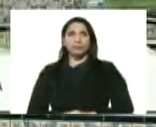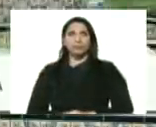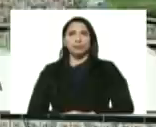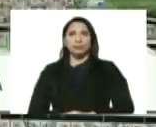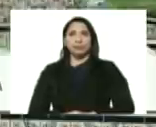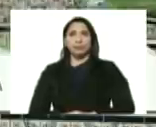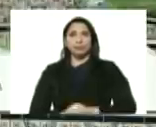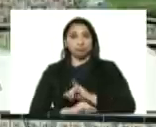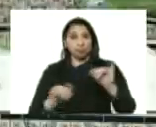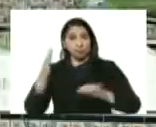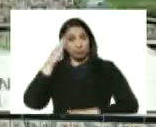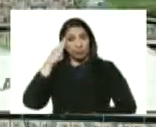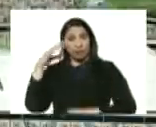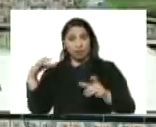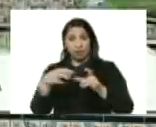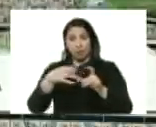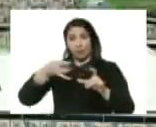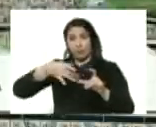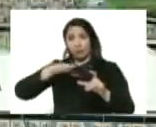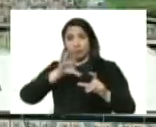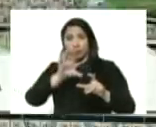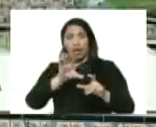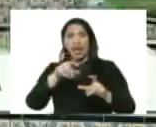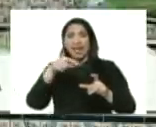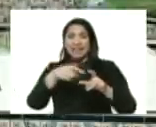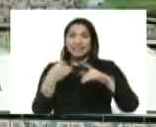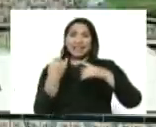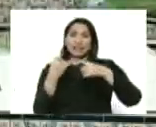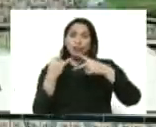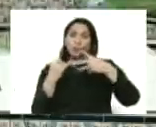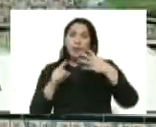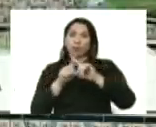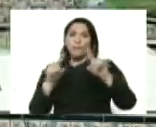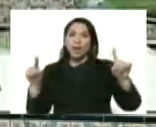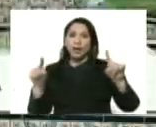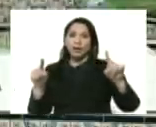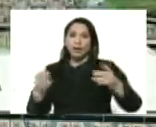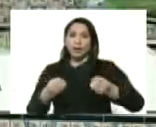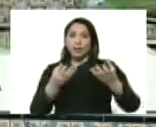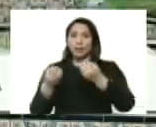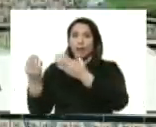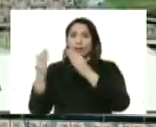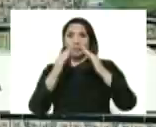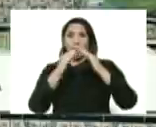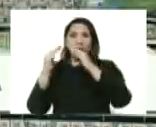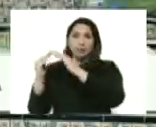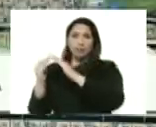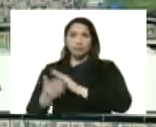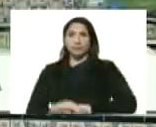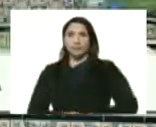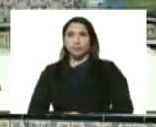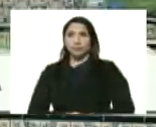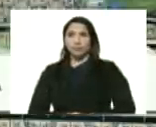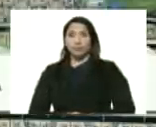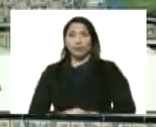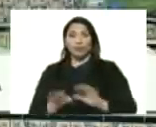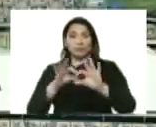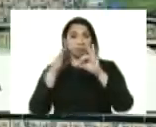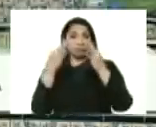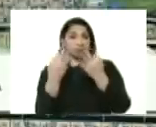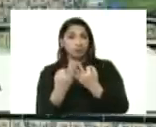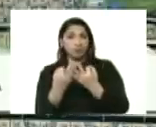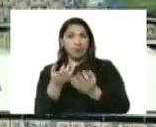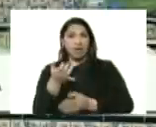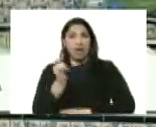ya saben que el carnet de la patria es el instrumento para entregar las viviendas de las familias que